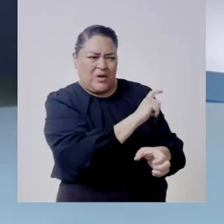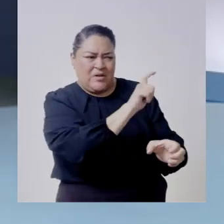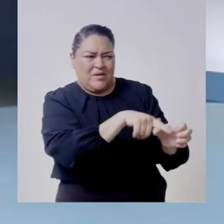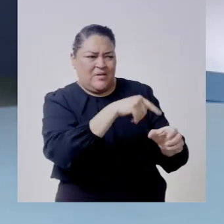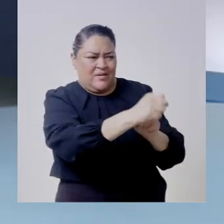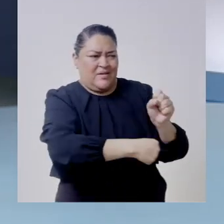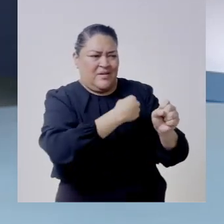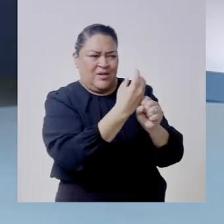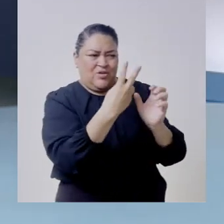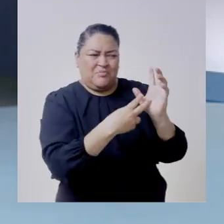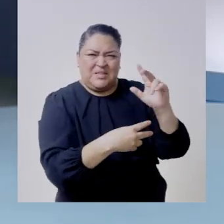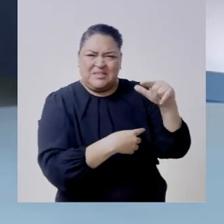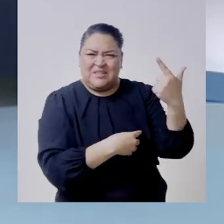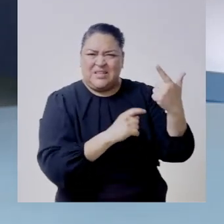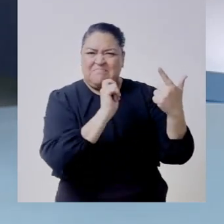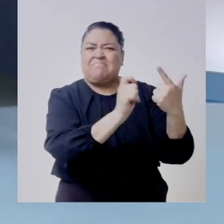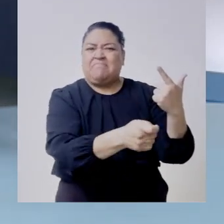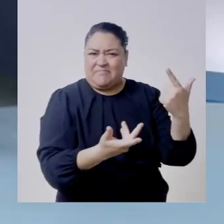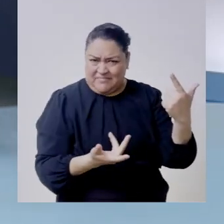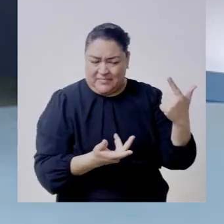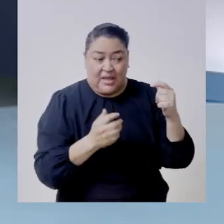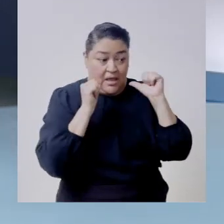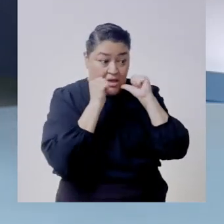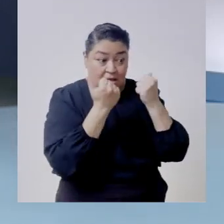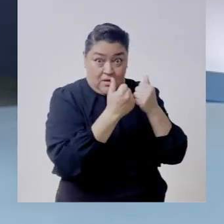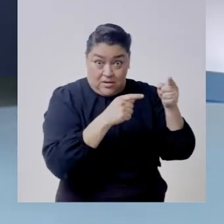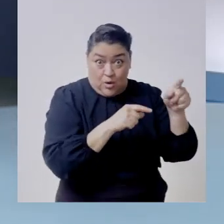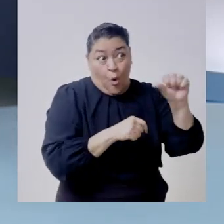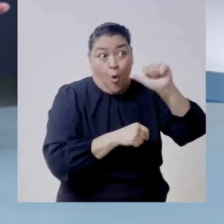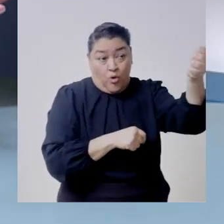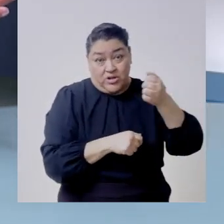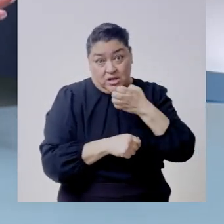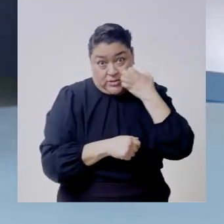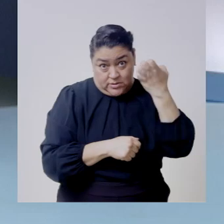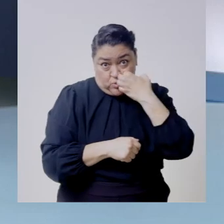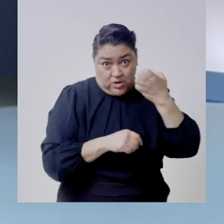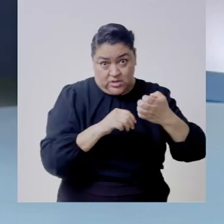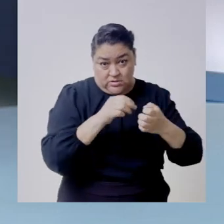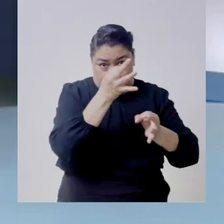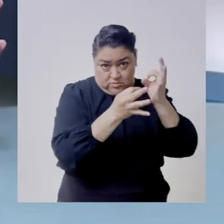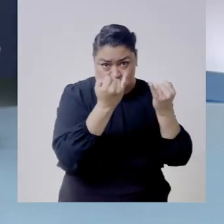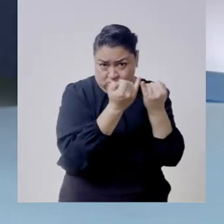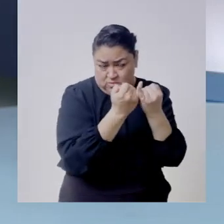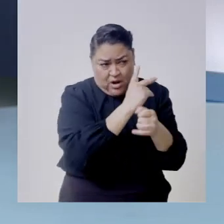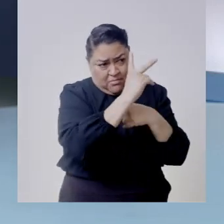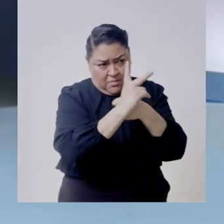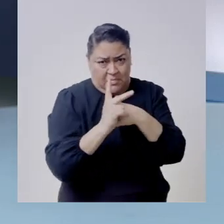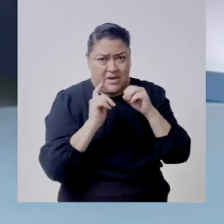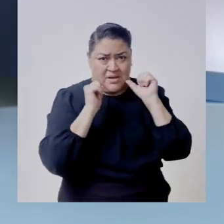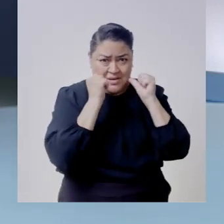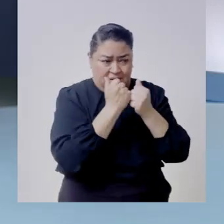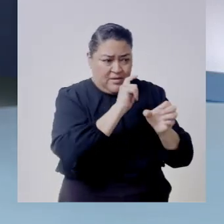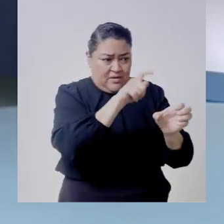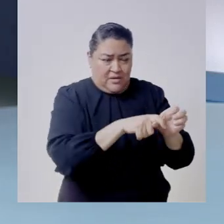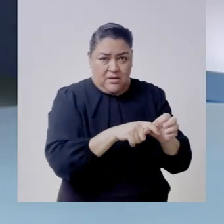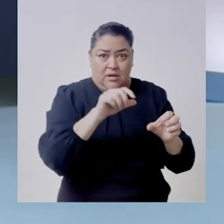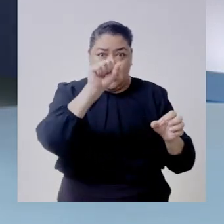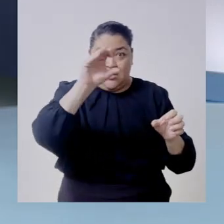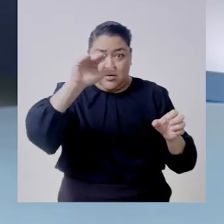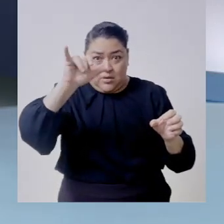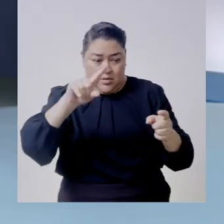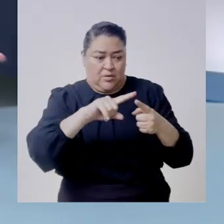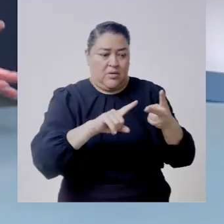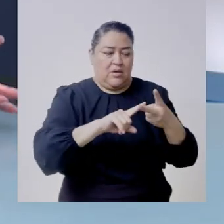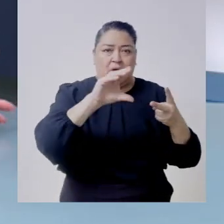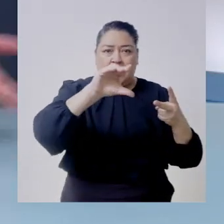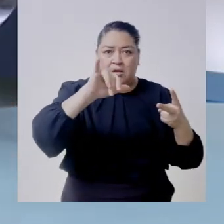desde el 2007 y hay que decirlo también están otras escuelas no de muchos países pero también de la suprema corte